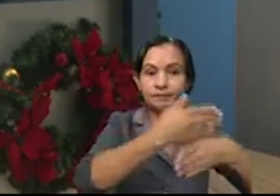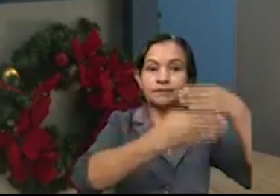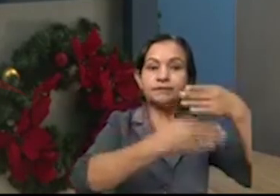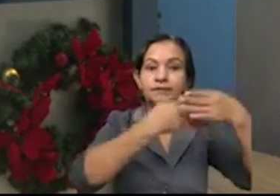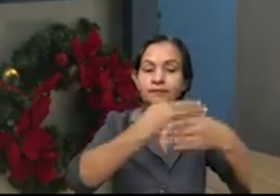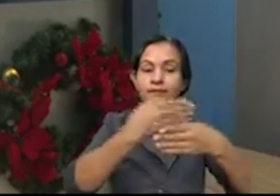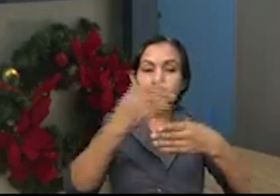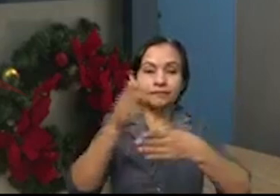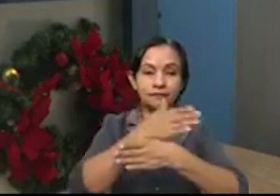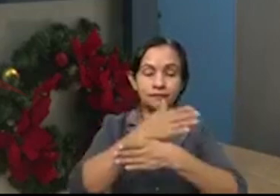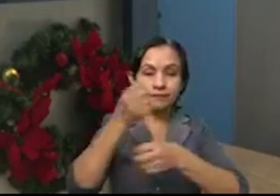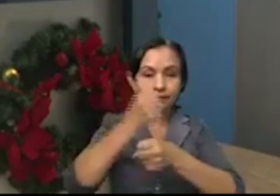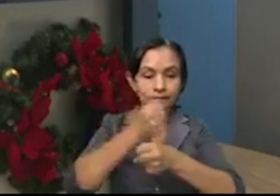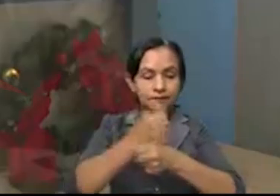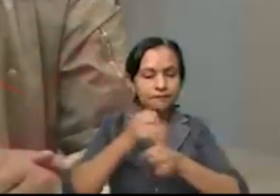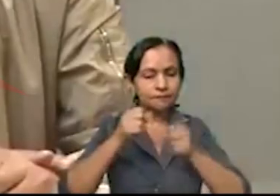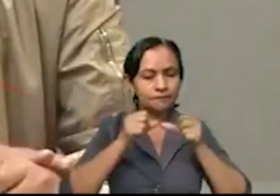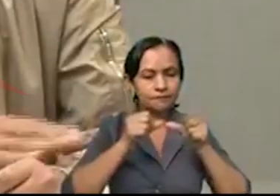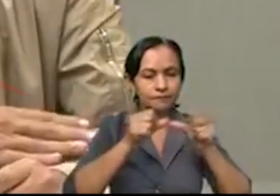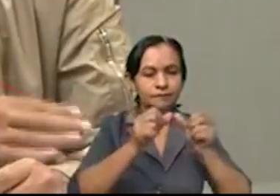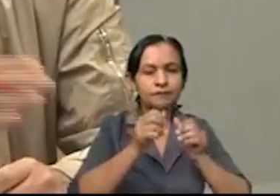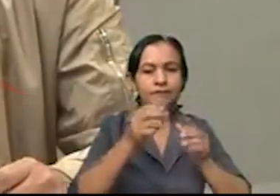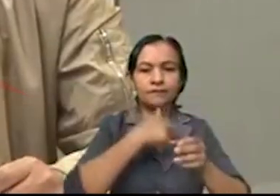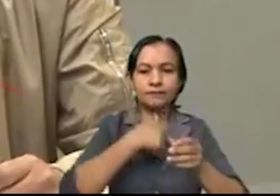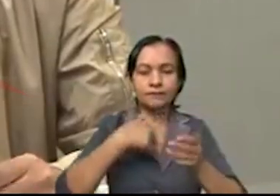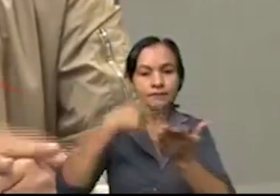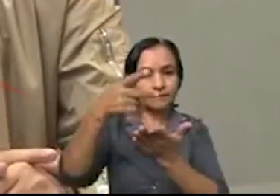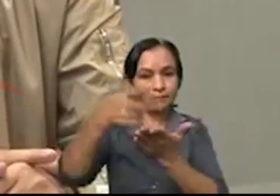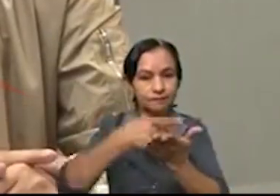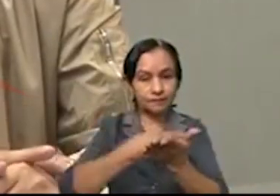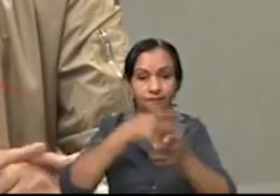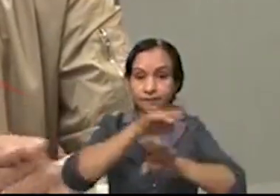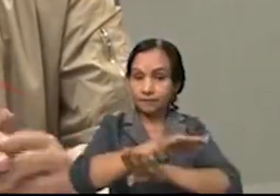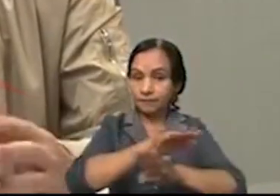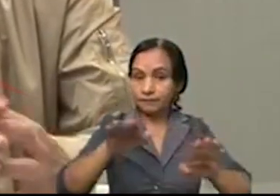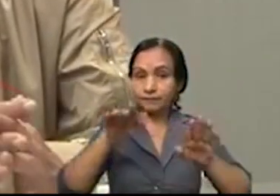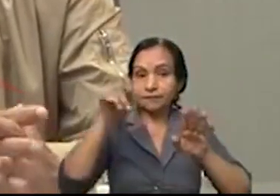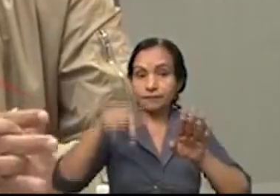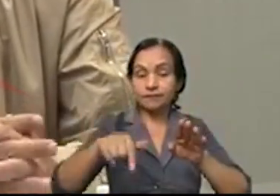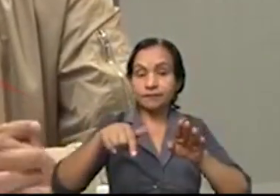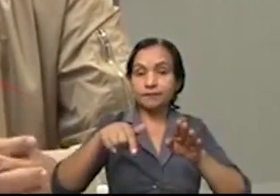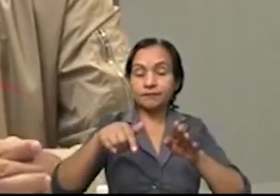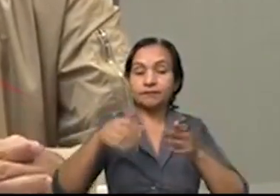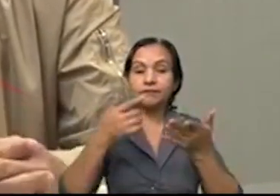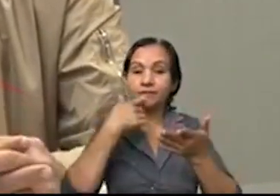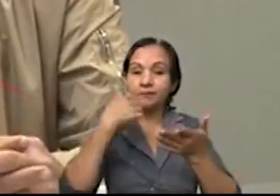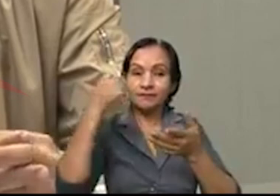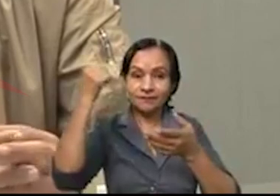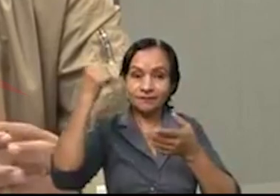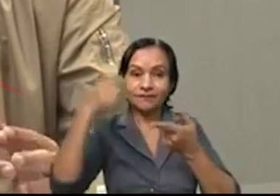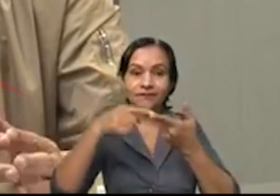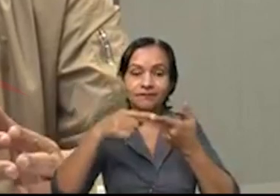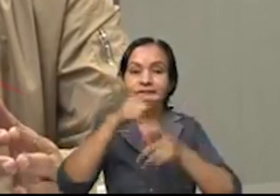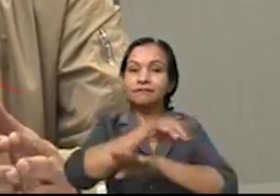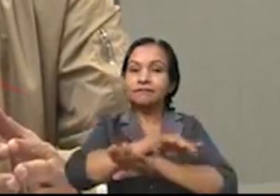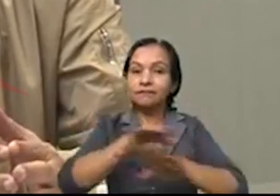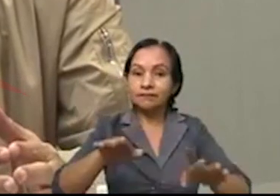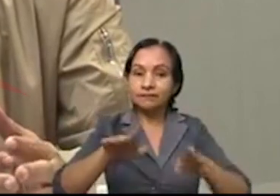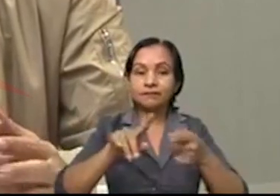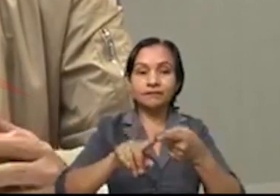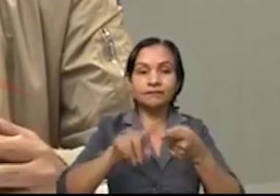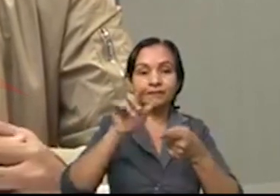de seguimiento que se le da. Al final, a estas alturas del campeonato, como decimos, nosotros hemos finalizado